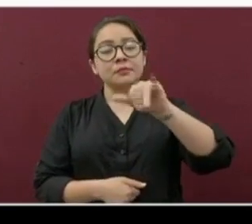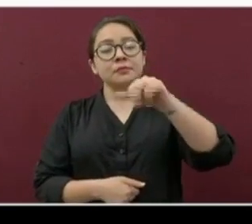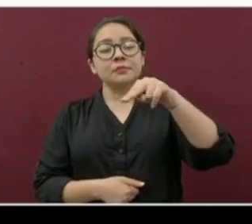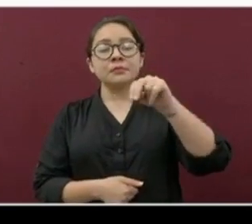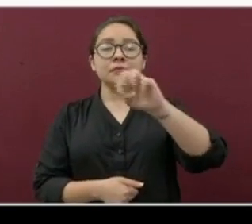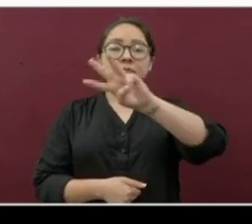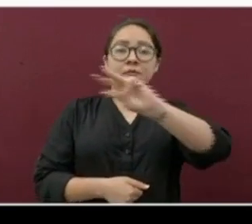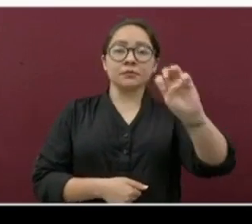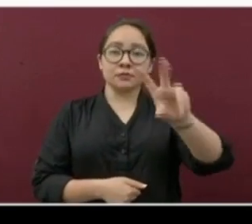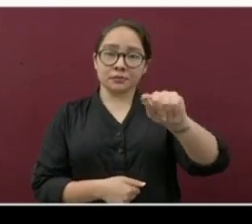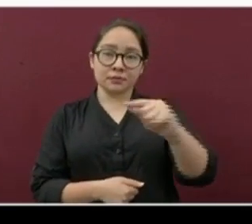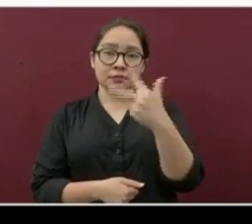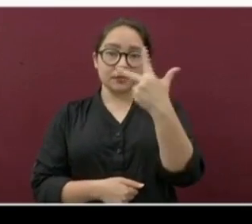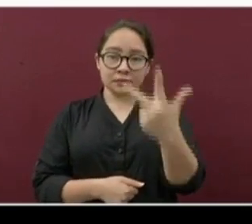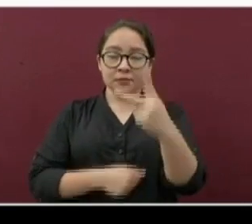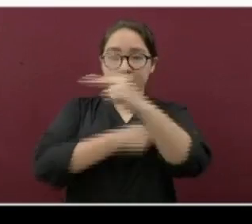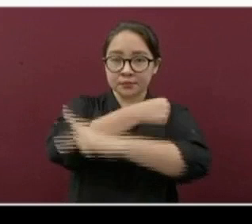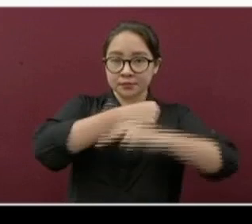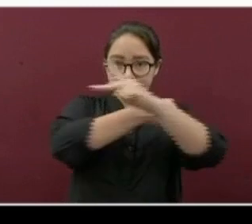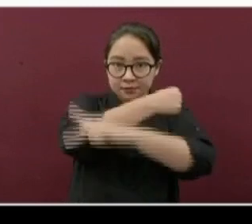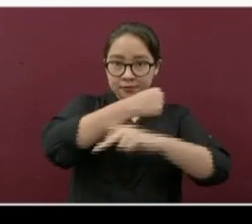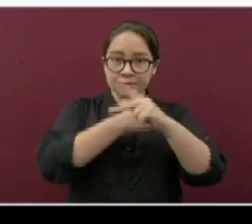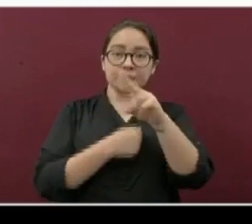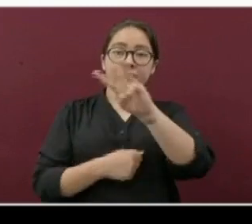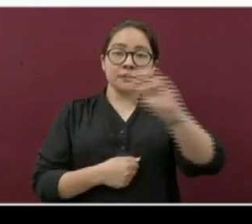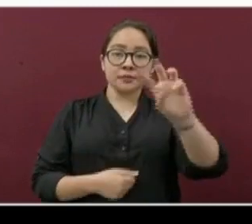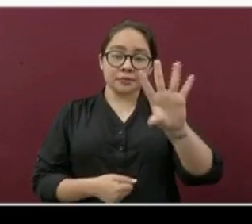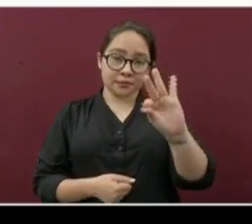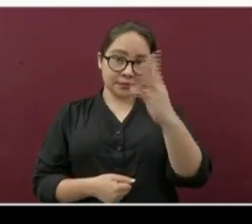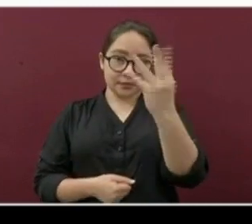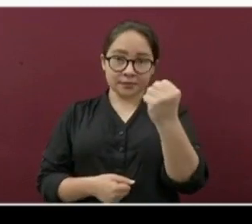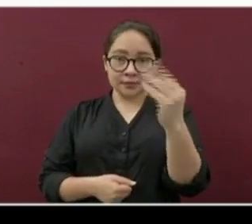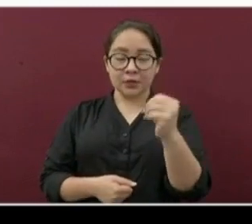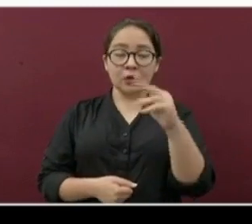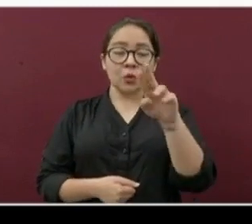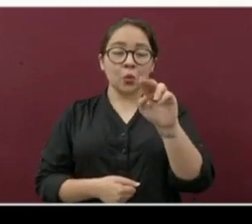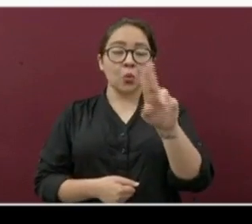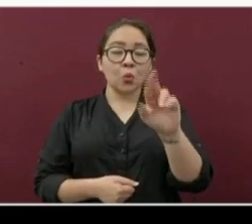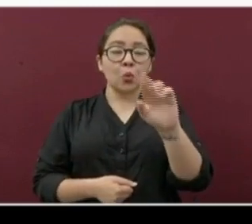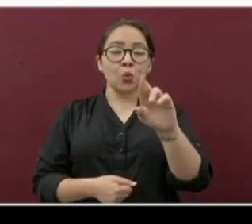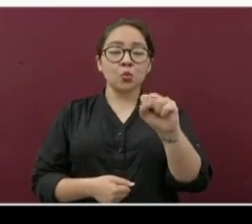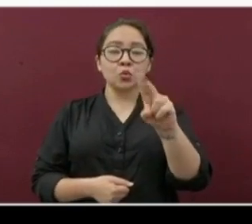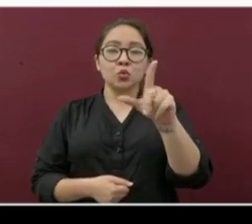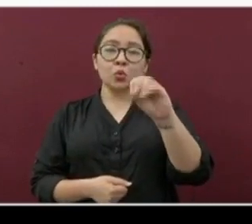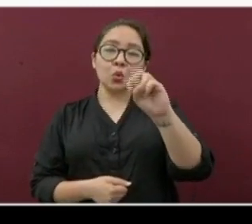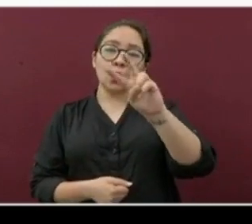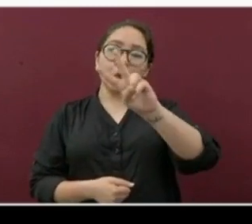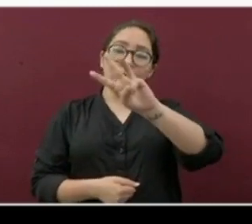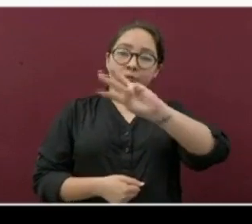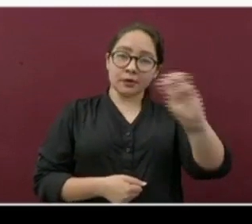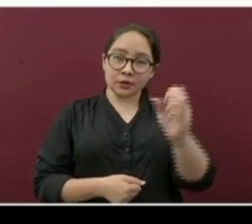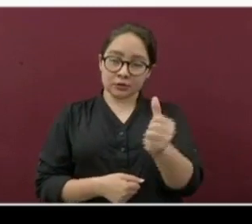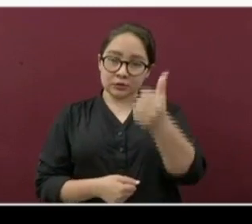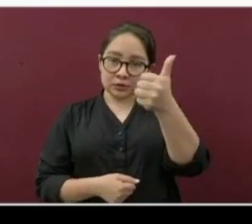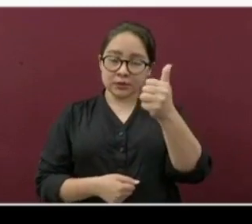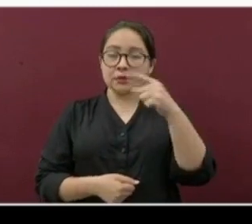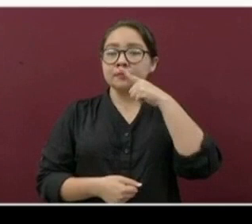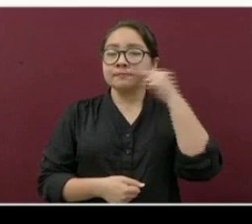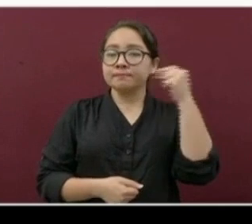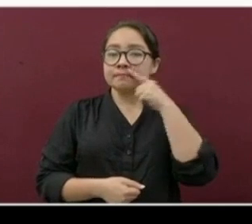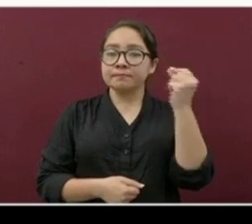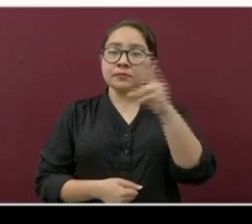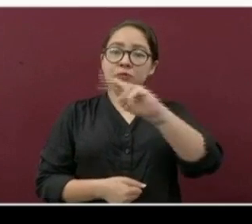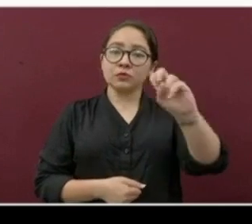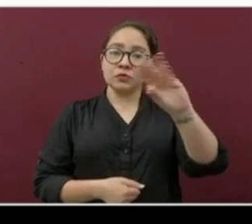378. Perote, 349. Úrsulo Galván, 306. Y Emiliano Zapata,